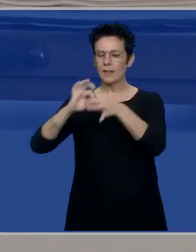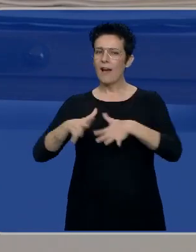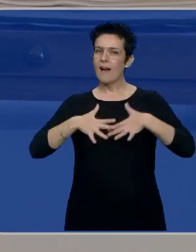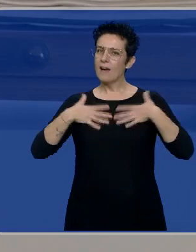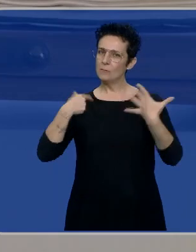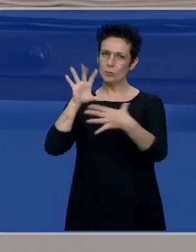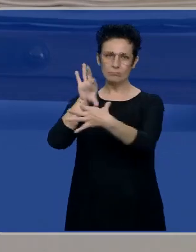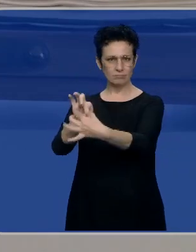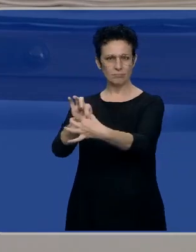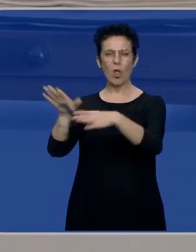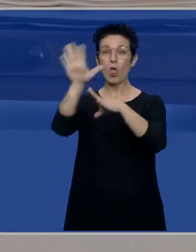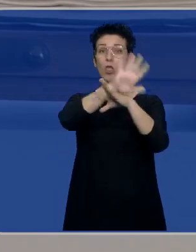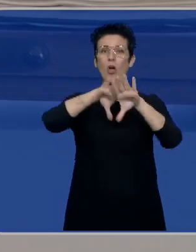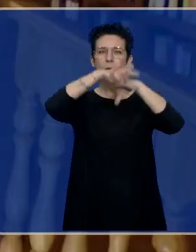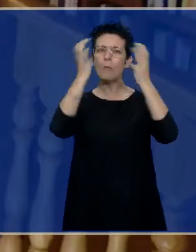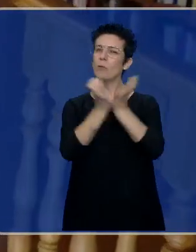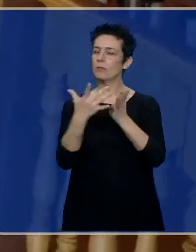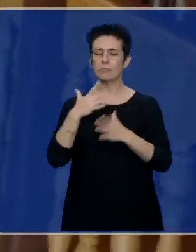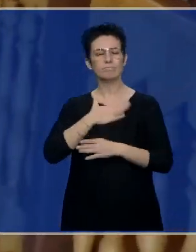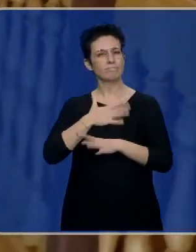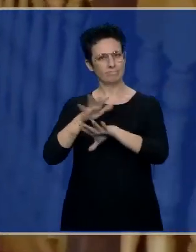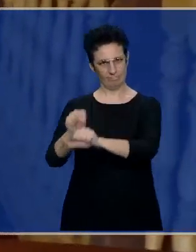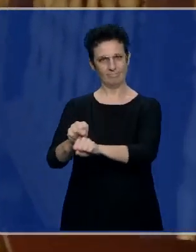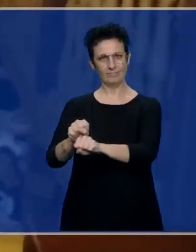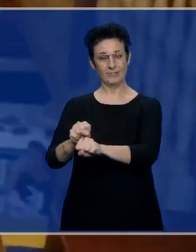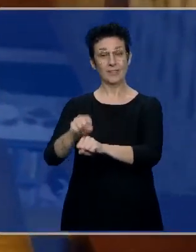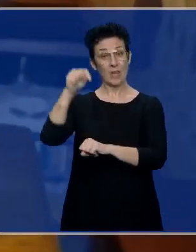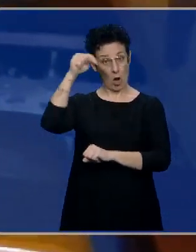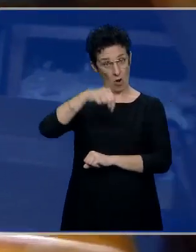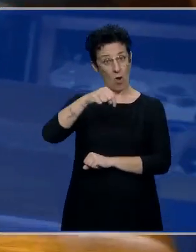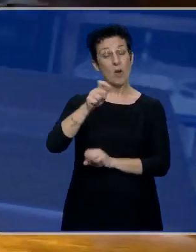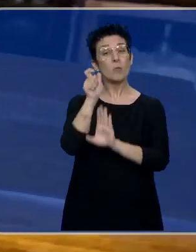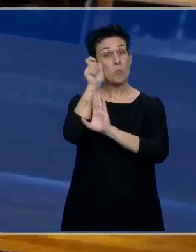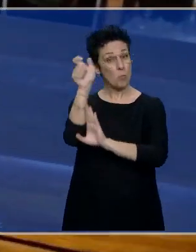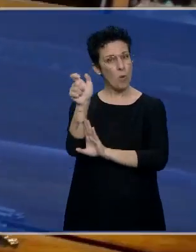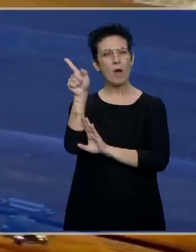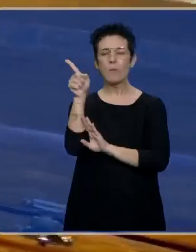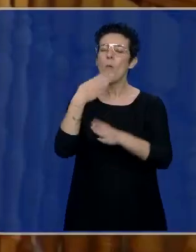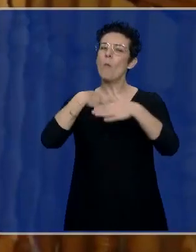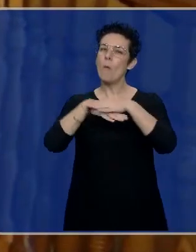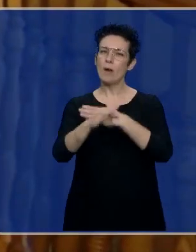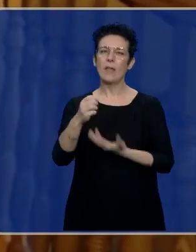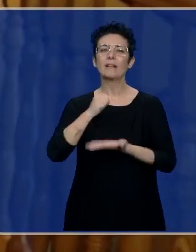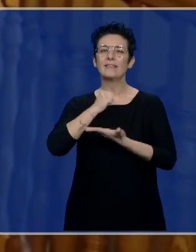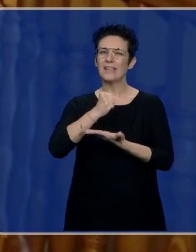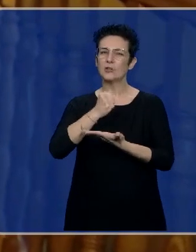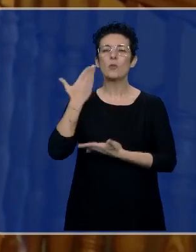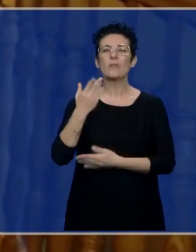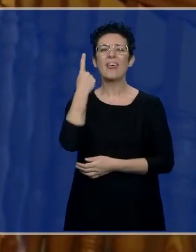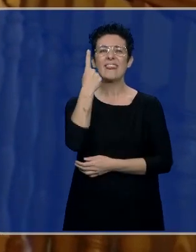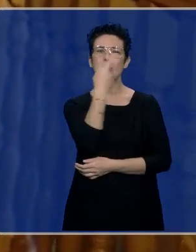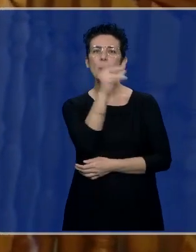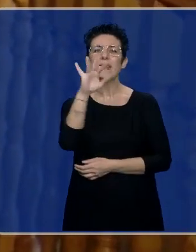con una zona del mundo que consoria para mí. Hoy Castilfrío de la Sierra guarda su mayor tesoro 120.000